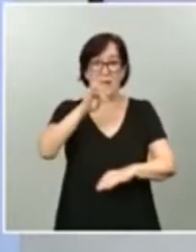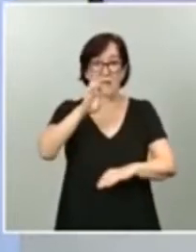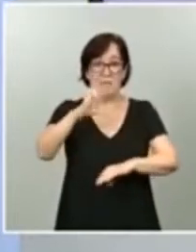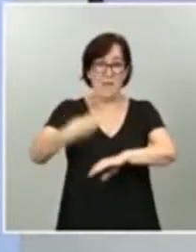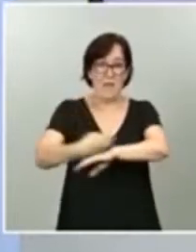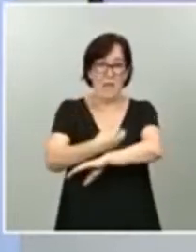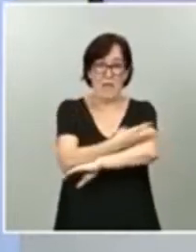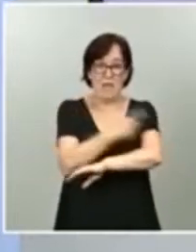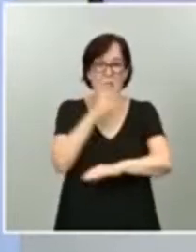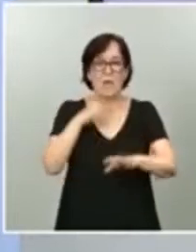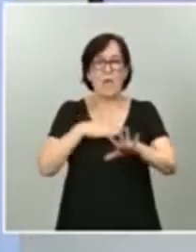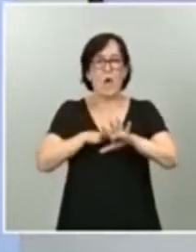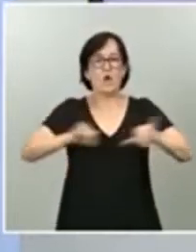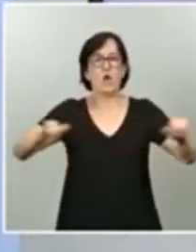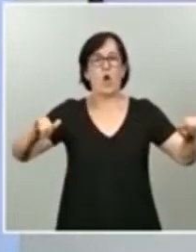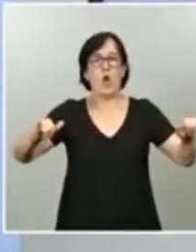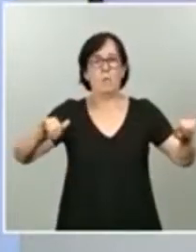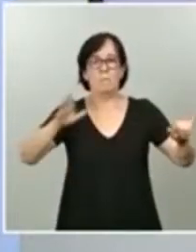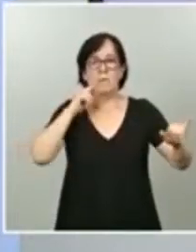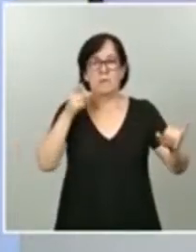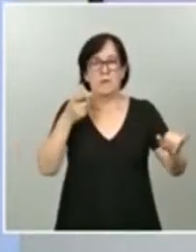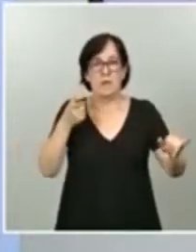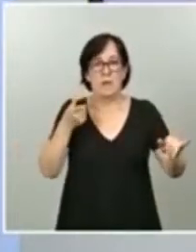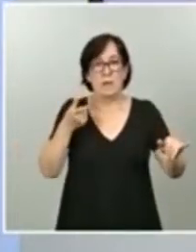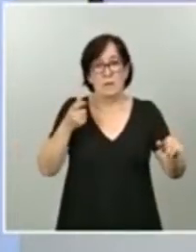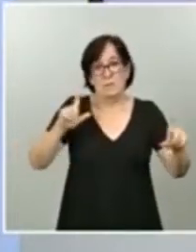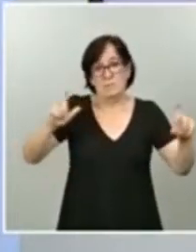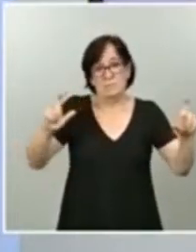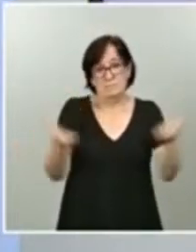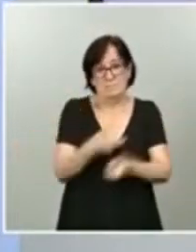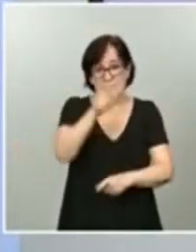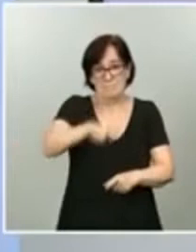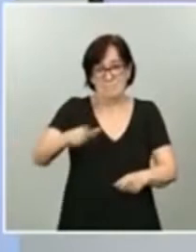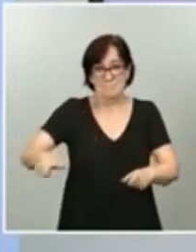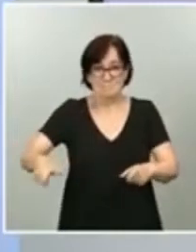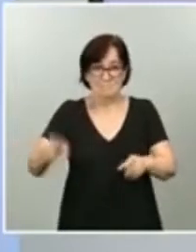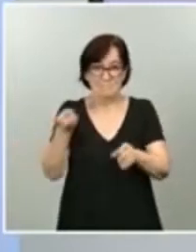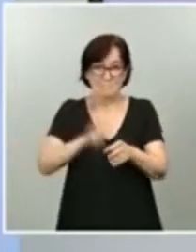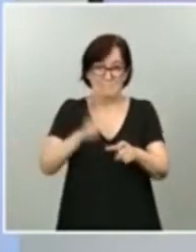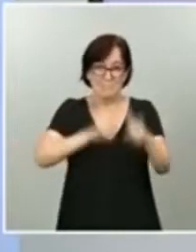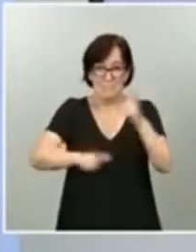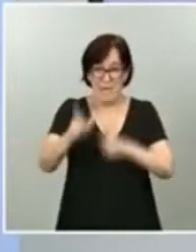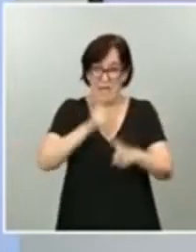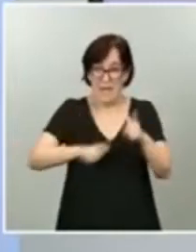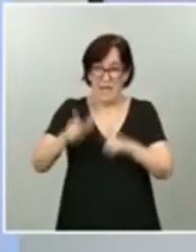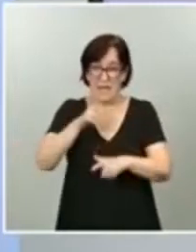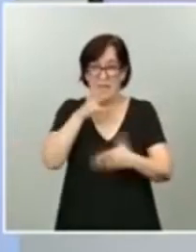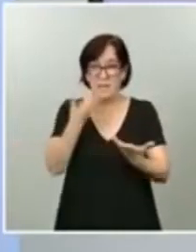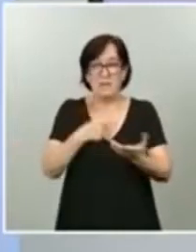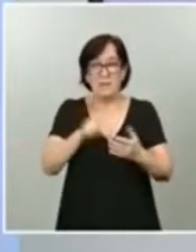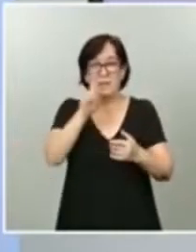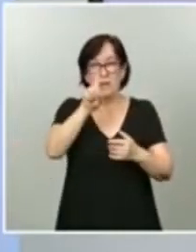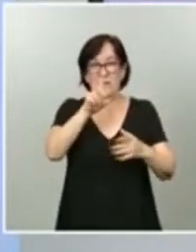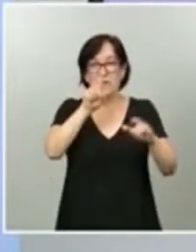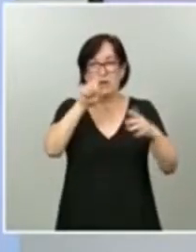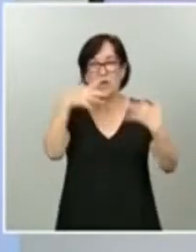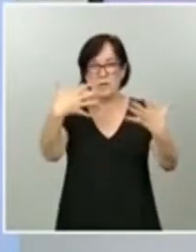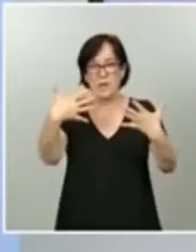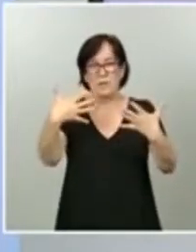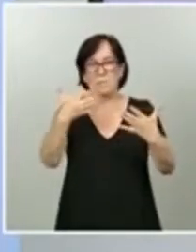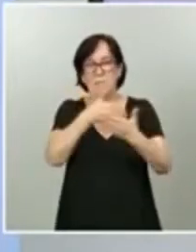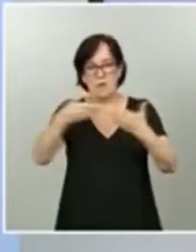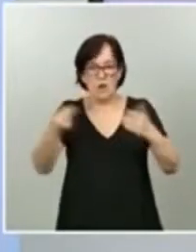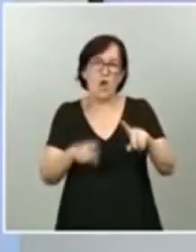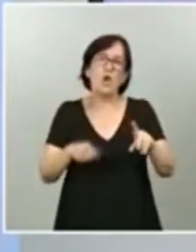compensar la caída de la demanda e impulsar la recuperación de los servicios. También hay que sumar 110 millones de euros